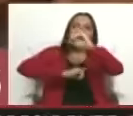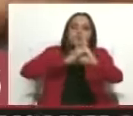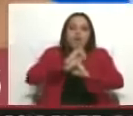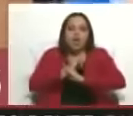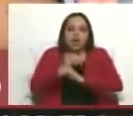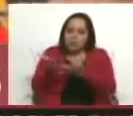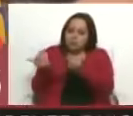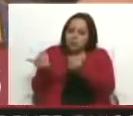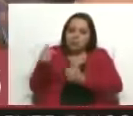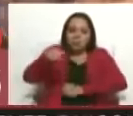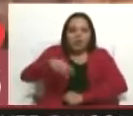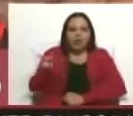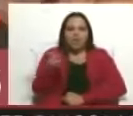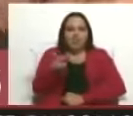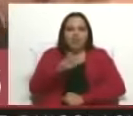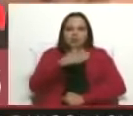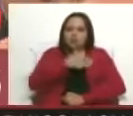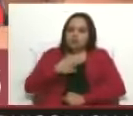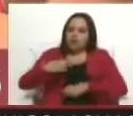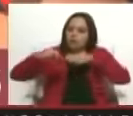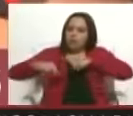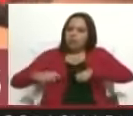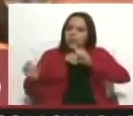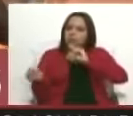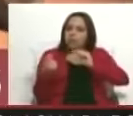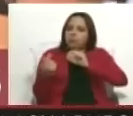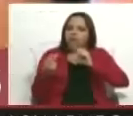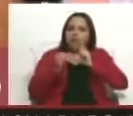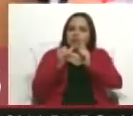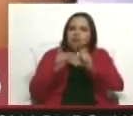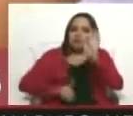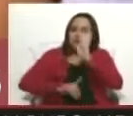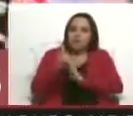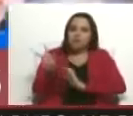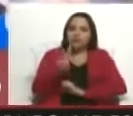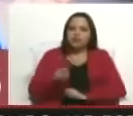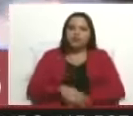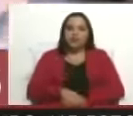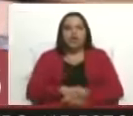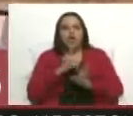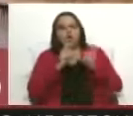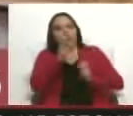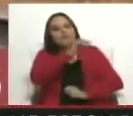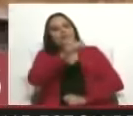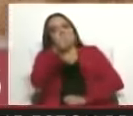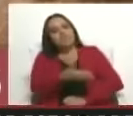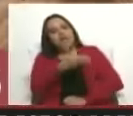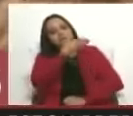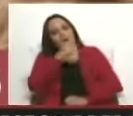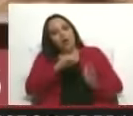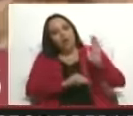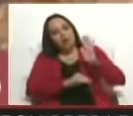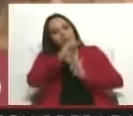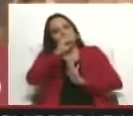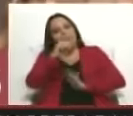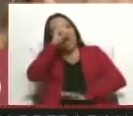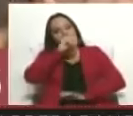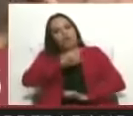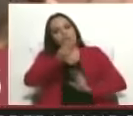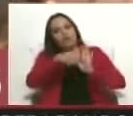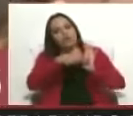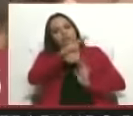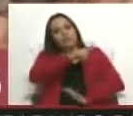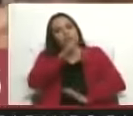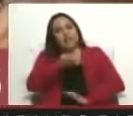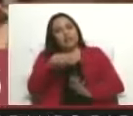que quieran venir a dialogar y seguir avanzando en Venezuela. Presidente, ¿qué porcentaje se ha recuperado la producción de PDVSA en este año 2023, ya cuando estamos